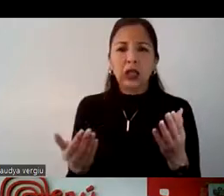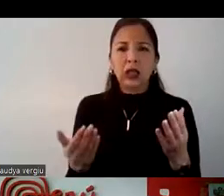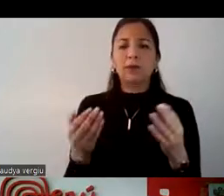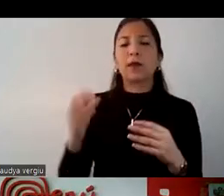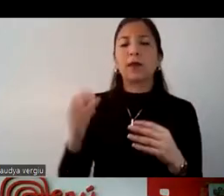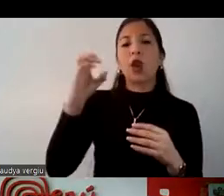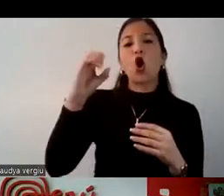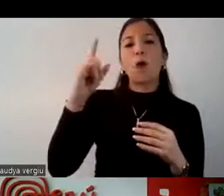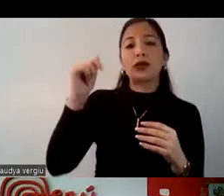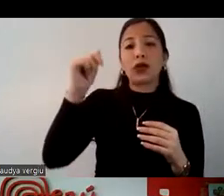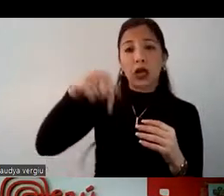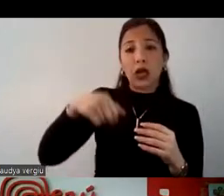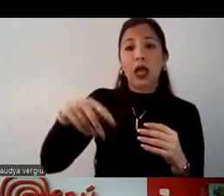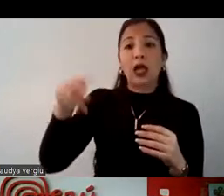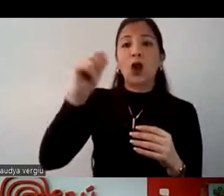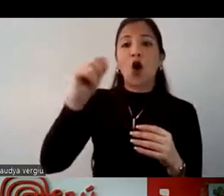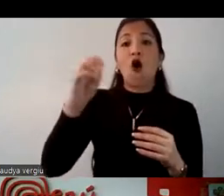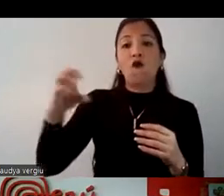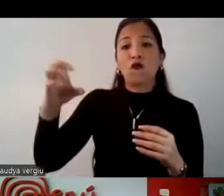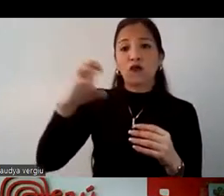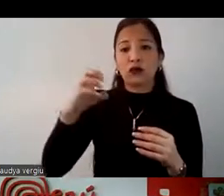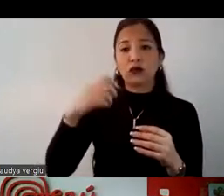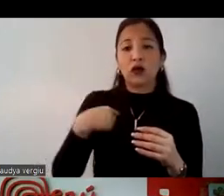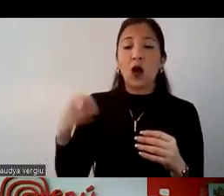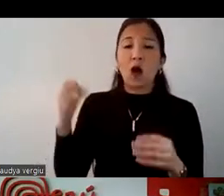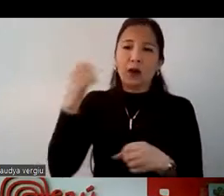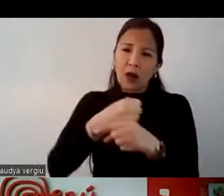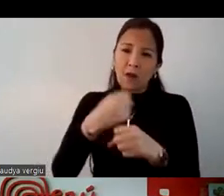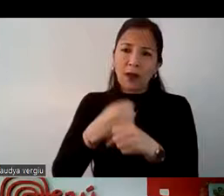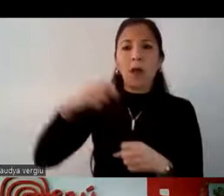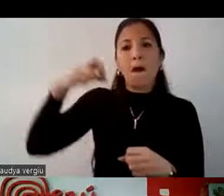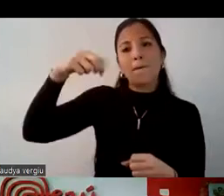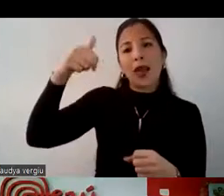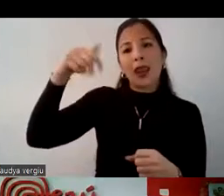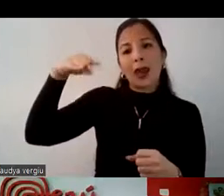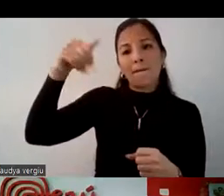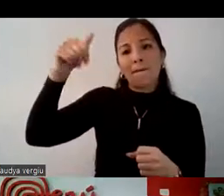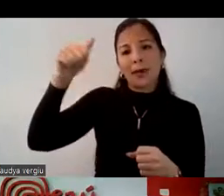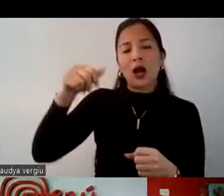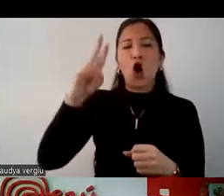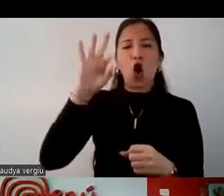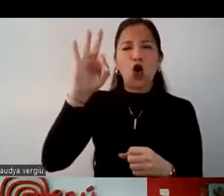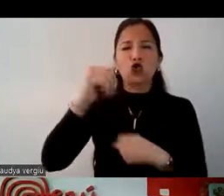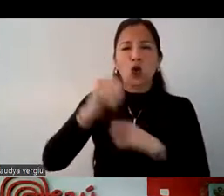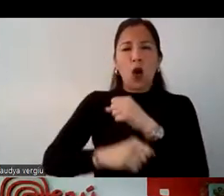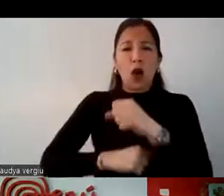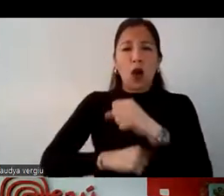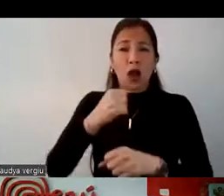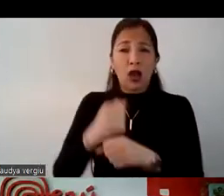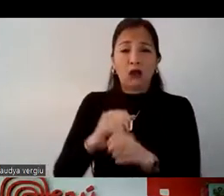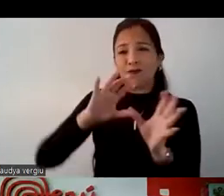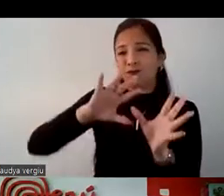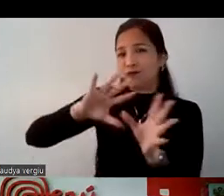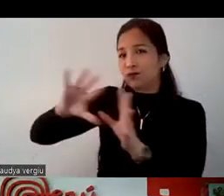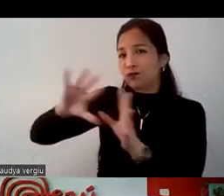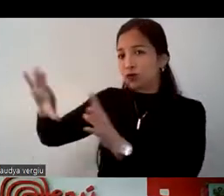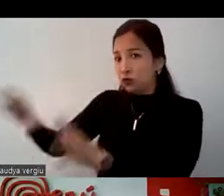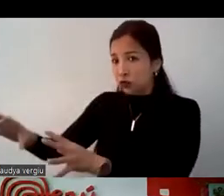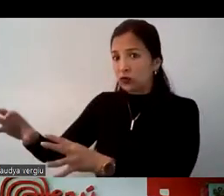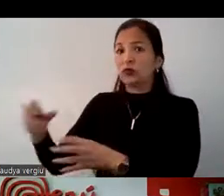del Perú en Ecuador. Nosotros venimos de trabajar en Panamá aproximadamente ocho años. Hemos dejado ya un grupo de trabajo en